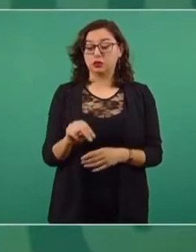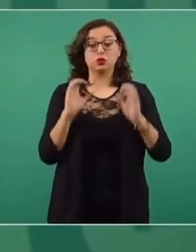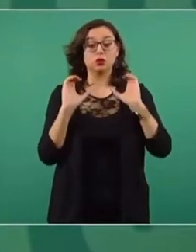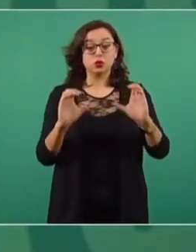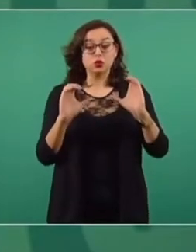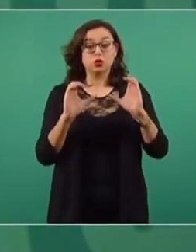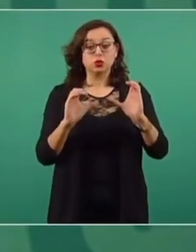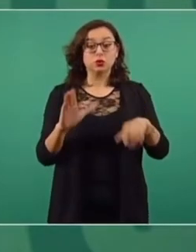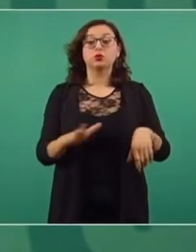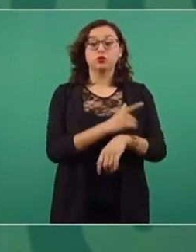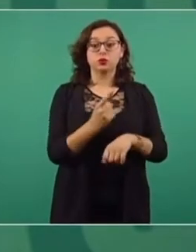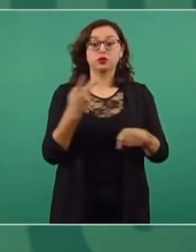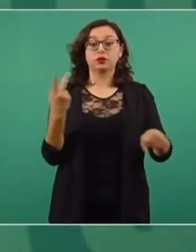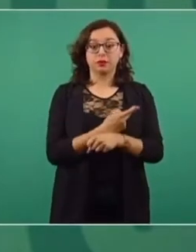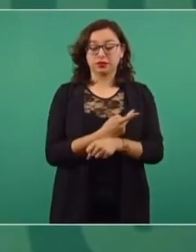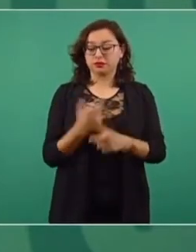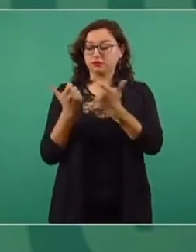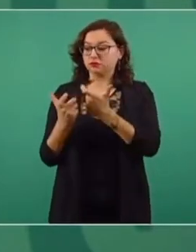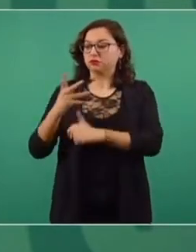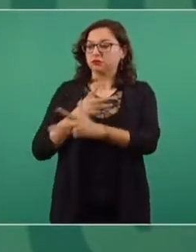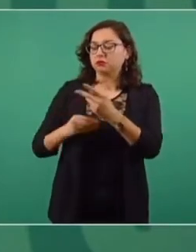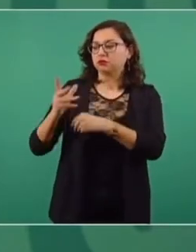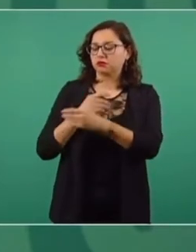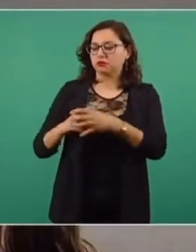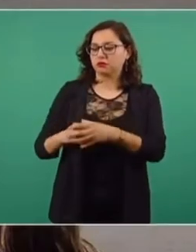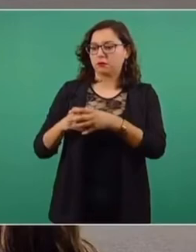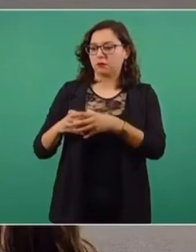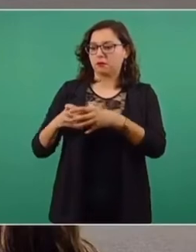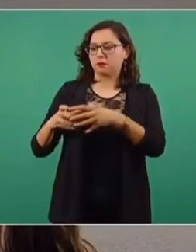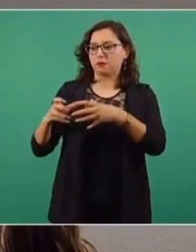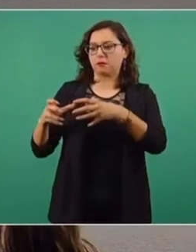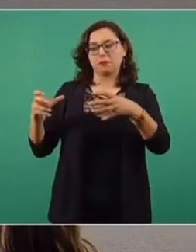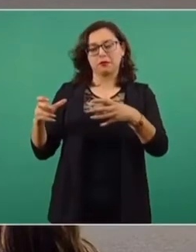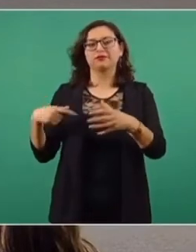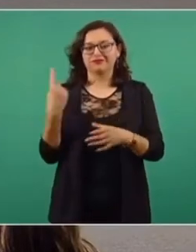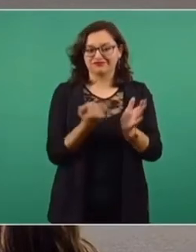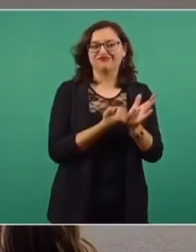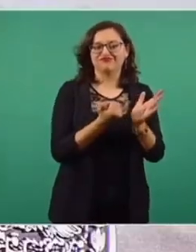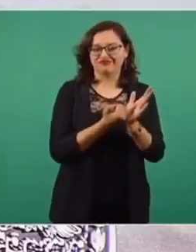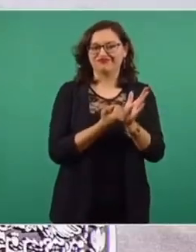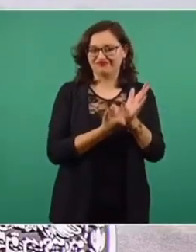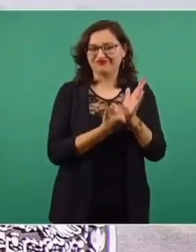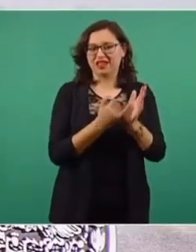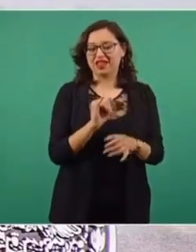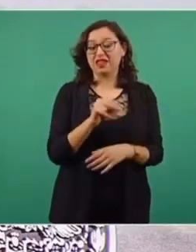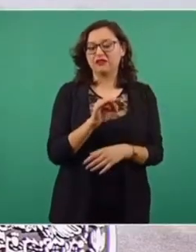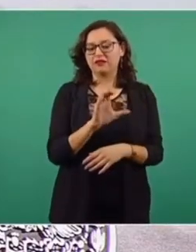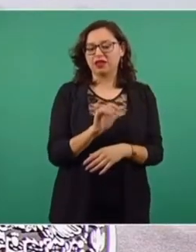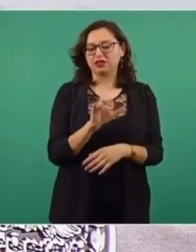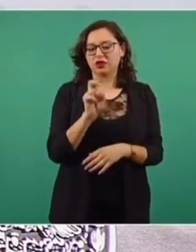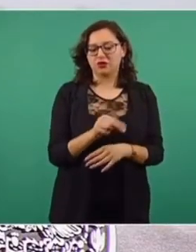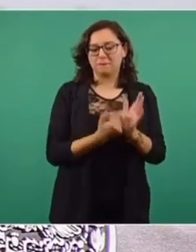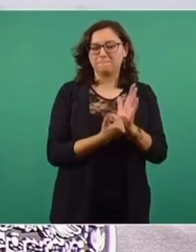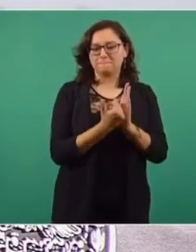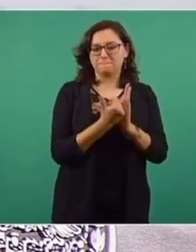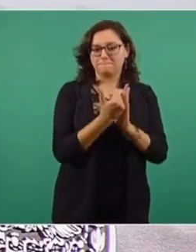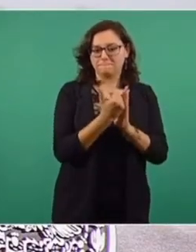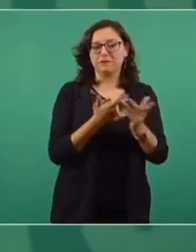se está creciendo, se está calentando la economía y así como nos ayuda